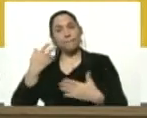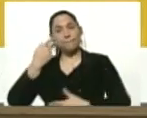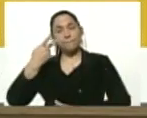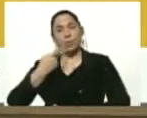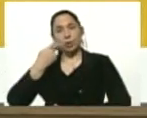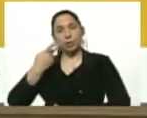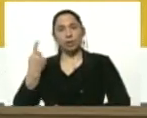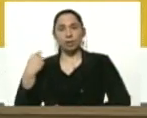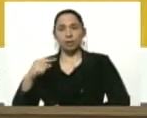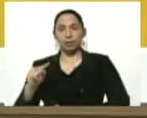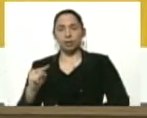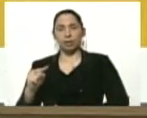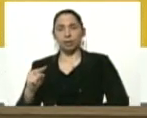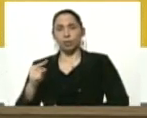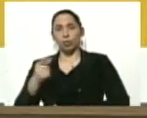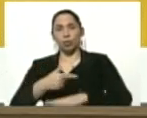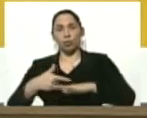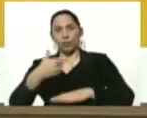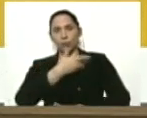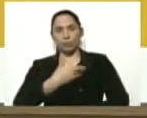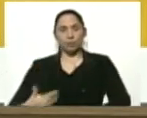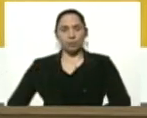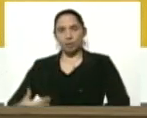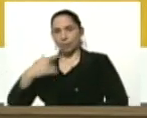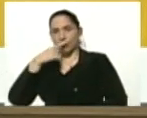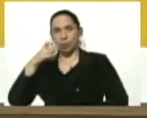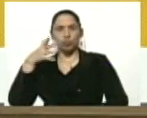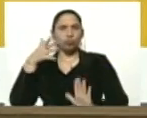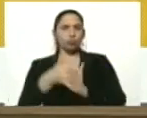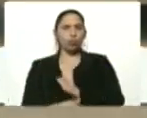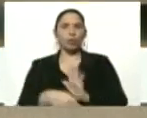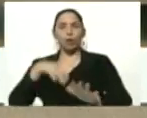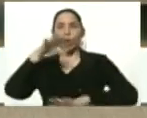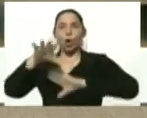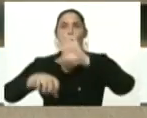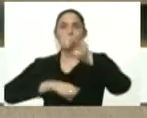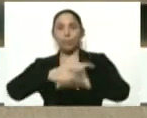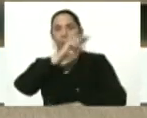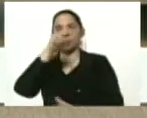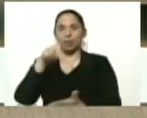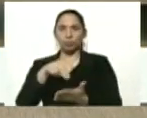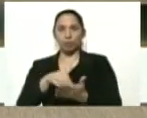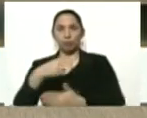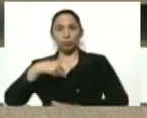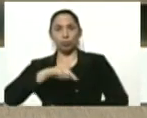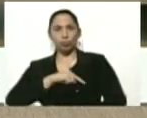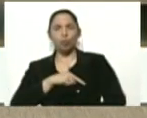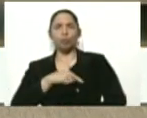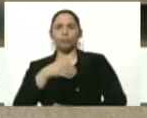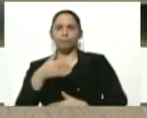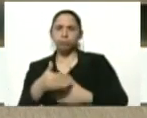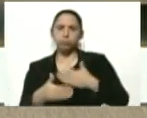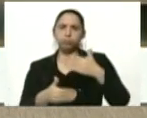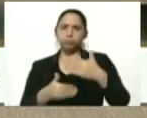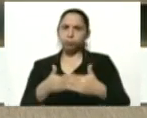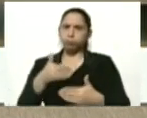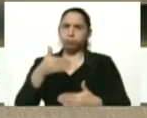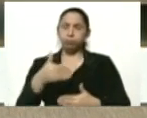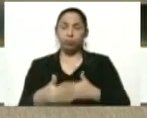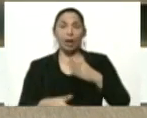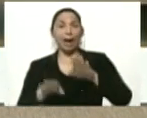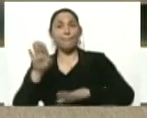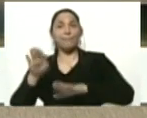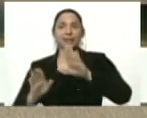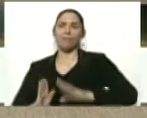que ha tenido el gobierno del presidente Maduro sobre las compras nacionales. Hemos ido poco a poco a pesar